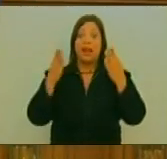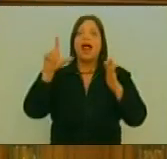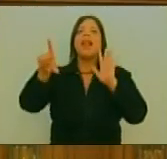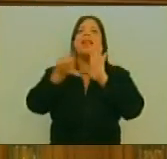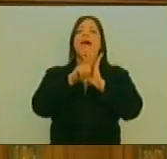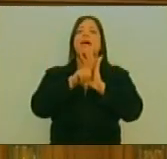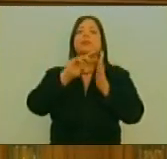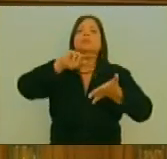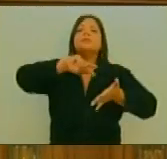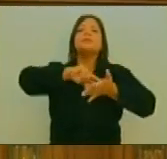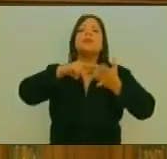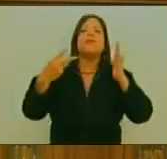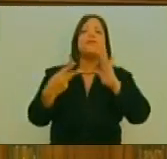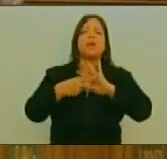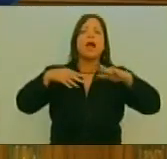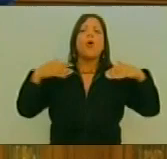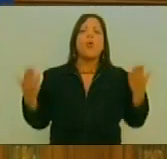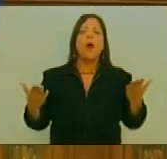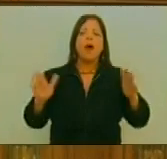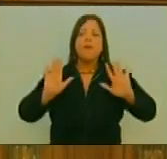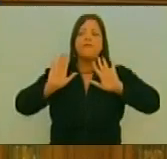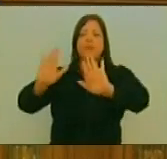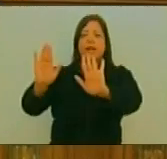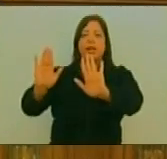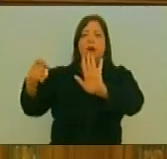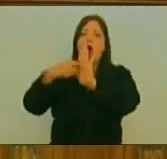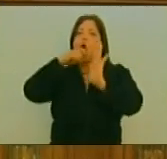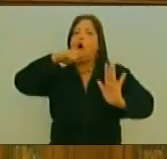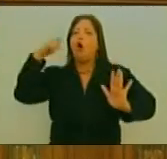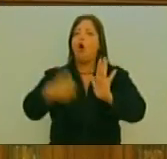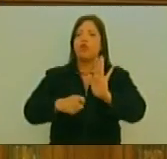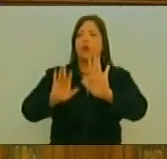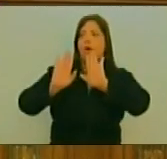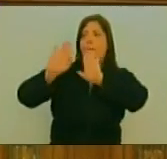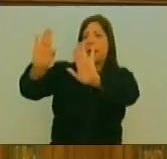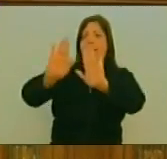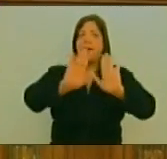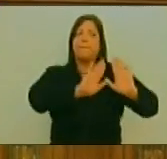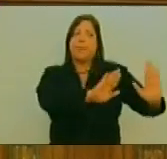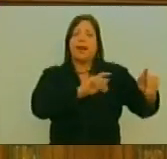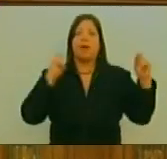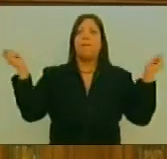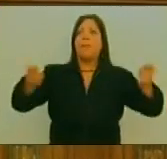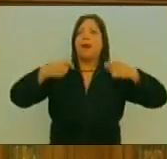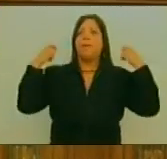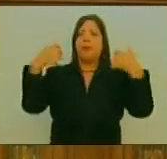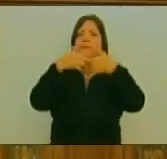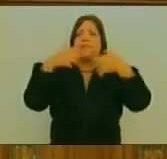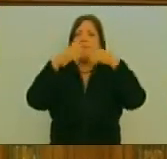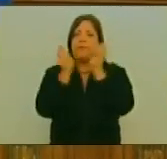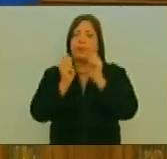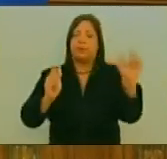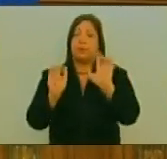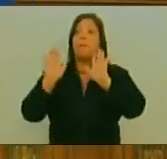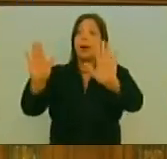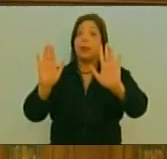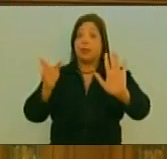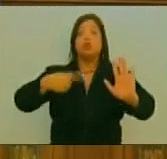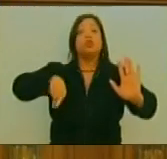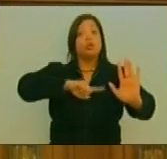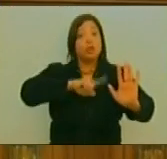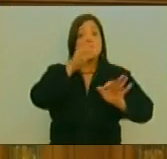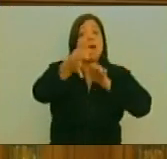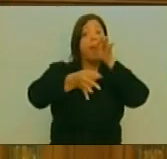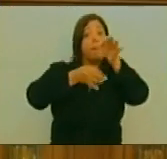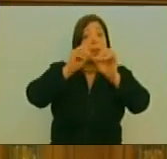Mecanismos Para frenar El odio Para frenar La promoción De la violencia Nosotros debemos